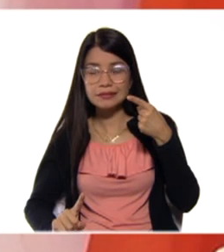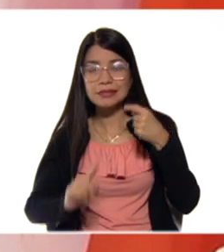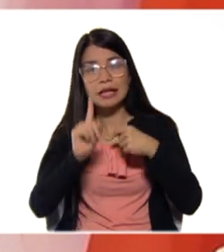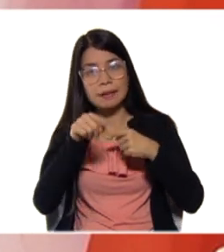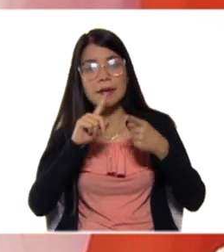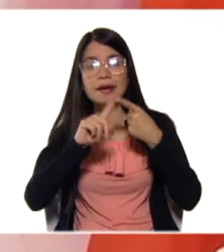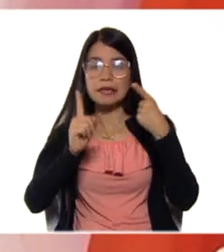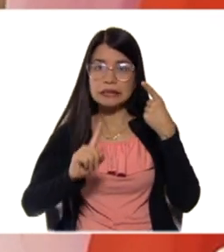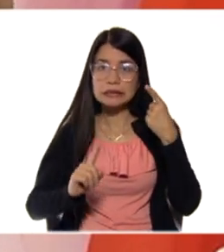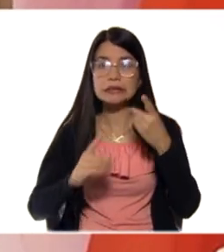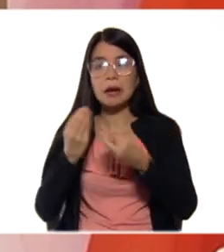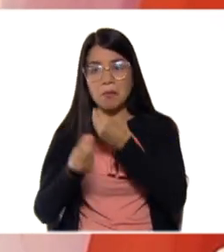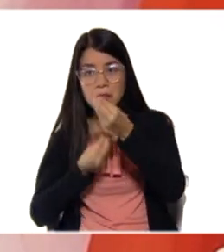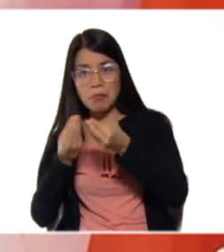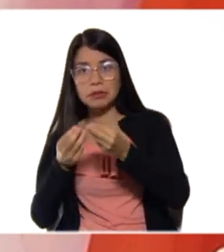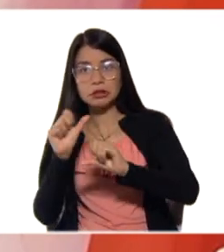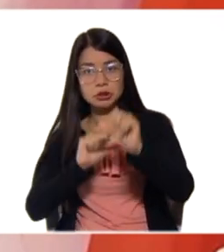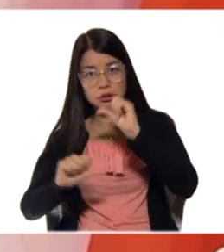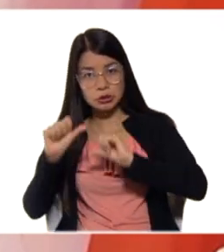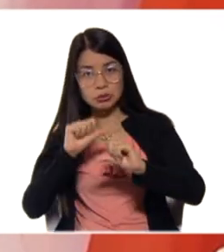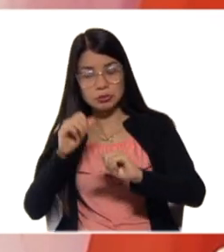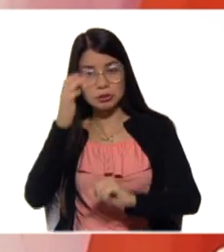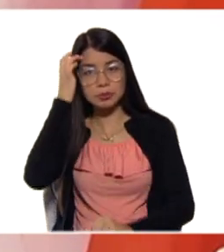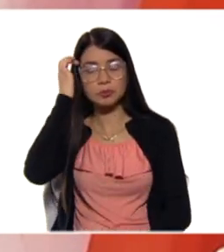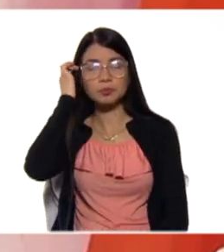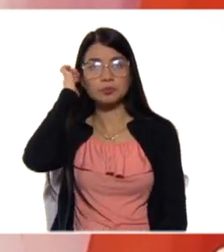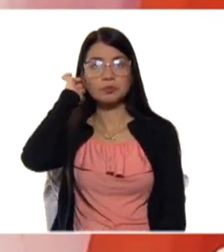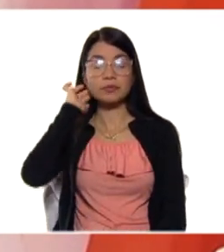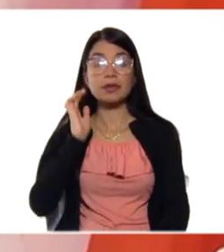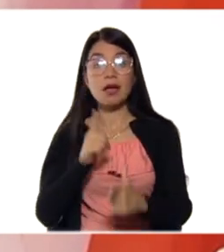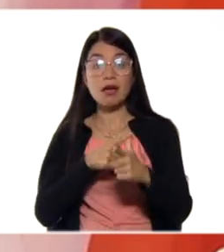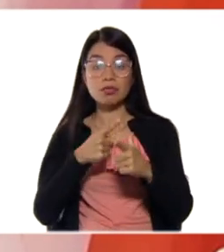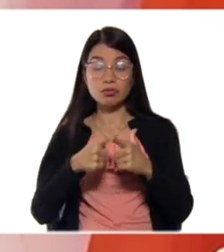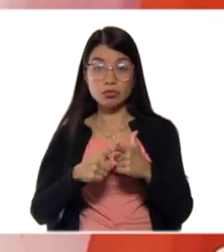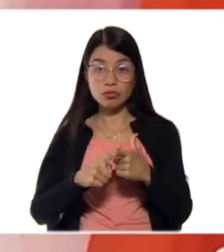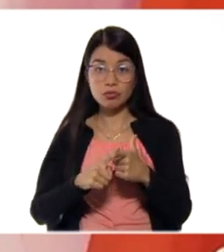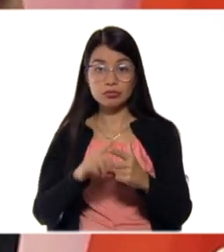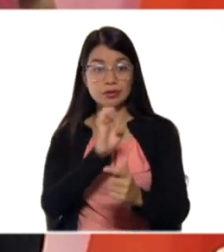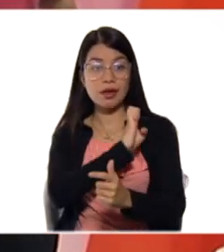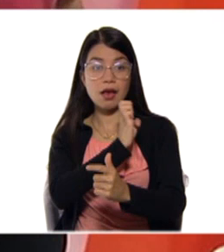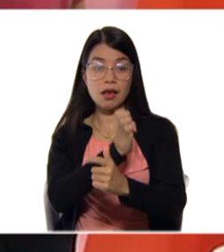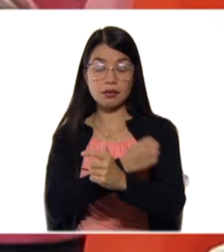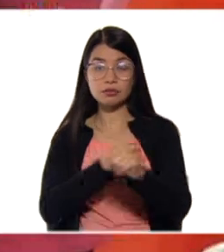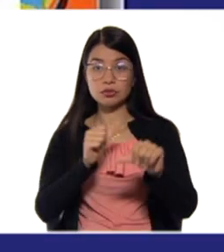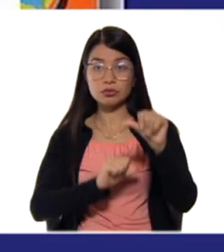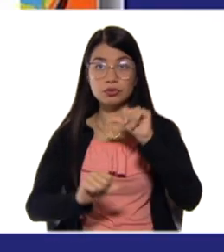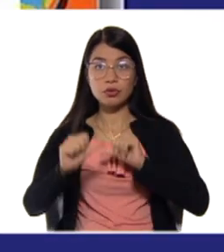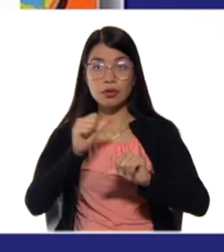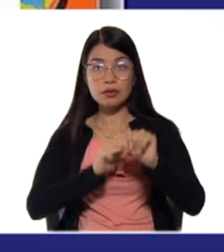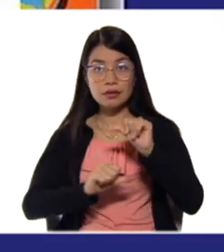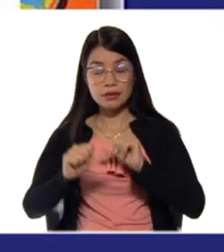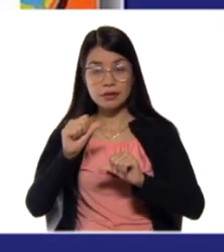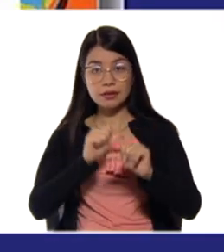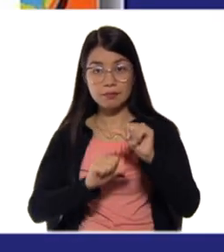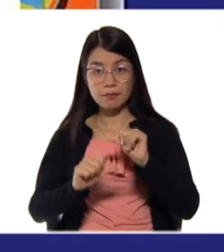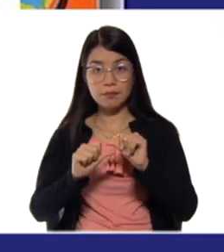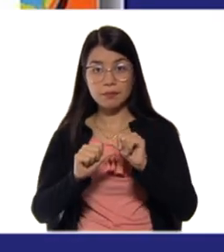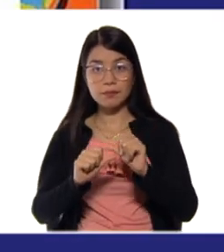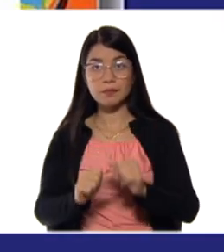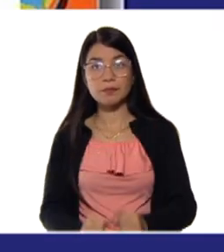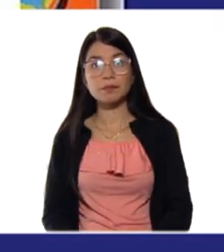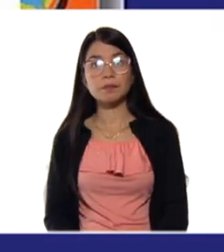químicas. Entonces, la electroquímica nos permite, y ahí tenemos ejemplos en nuestro hogar, las